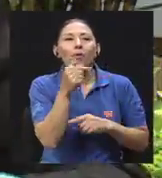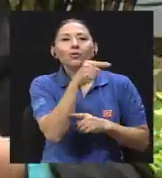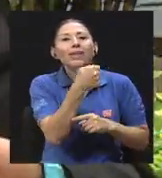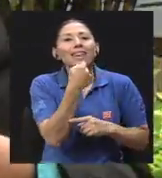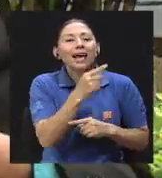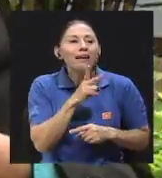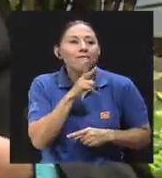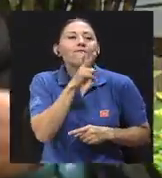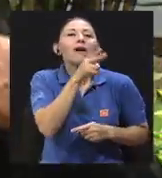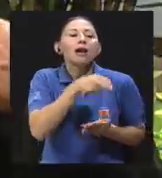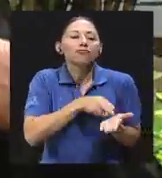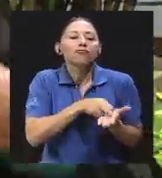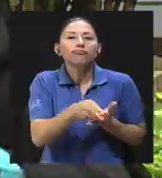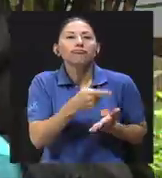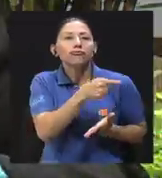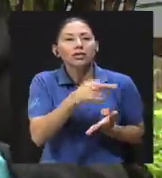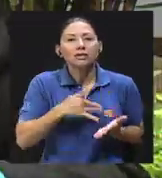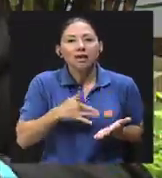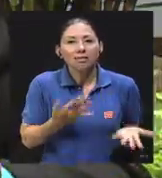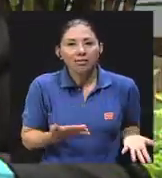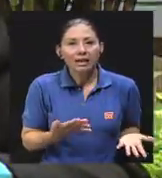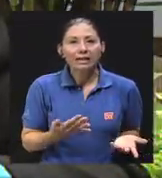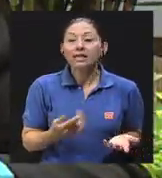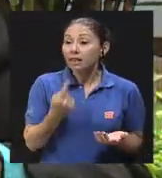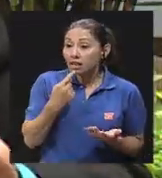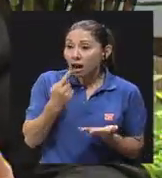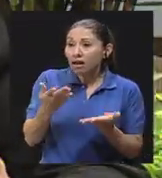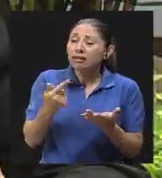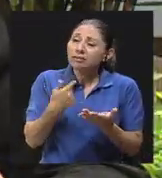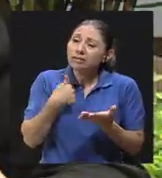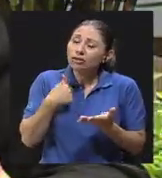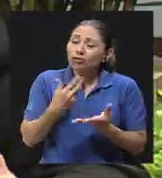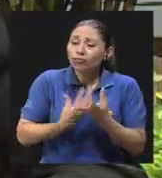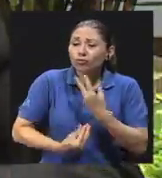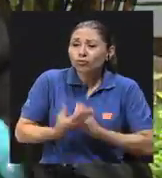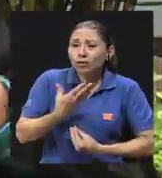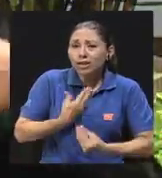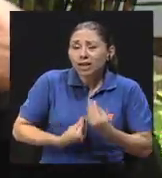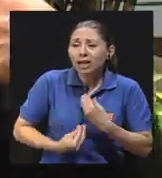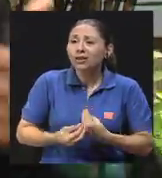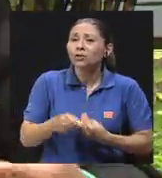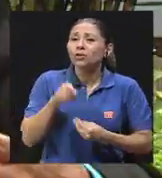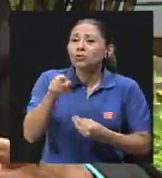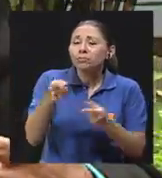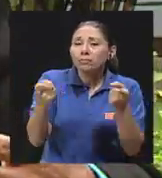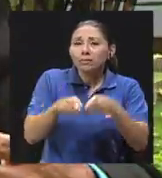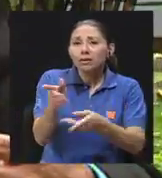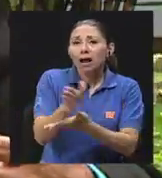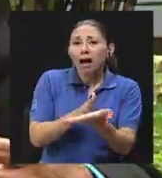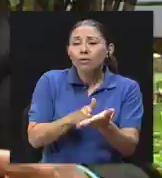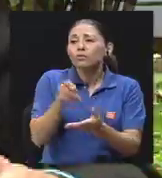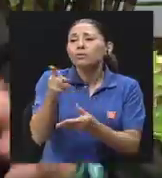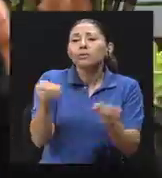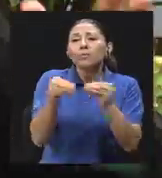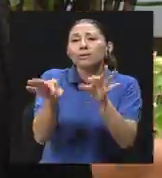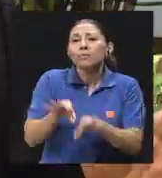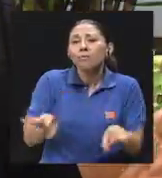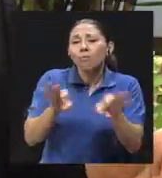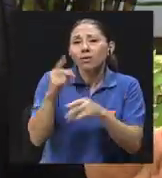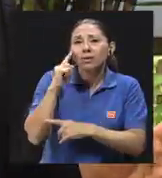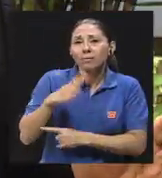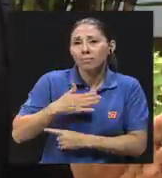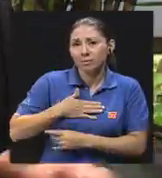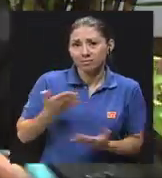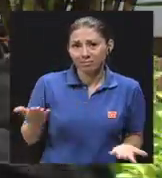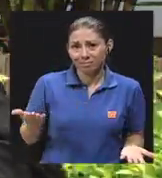yo tengo mucho miedo. Estaba sufriendo en realidad de que usted le fuera a pasar algo, porque usted para mí es lo más importante. Para decir